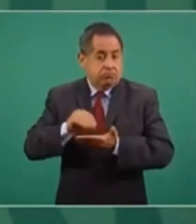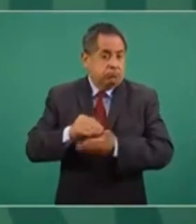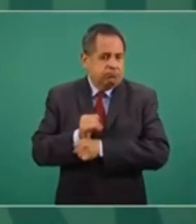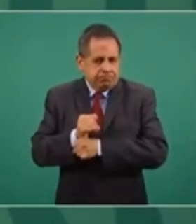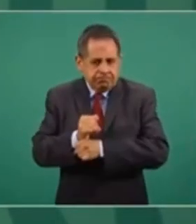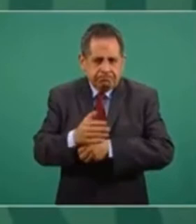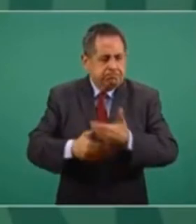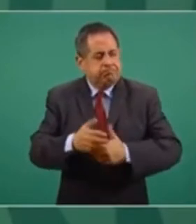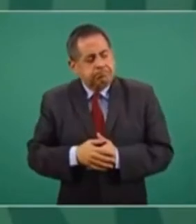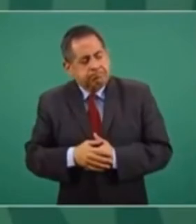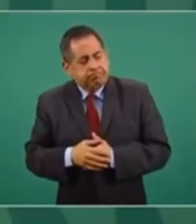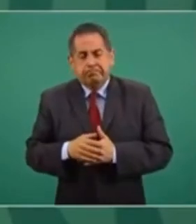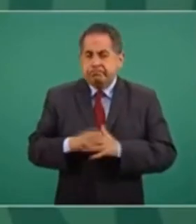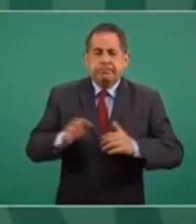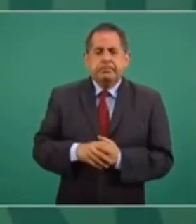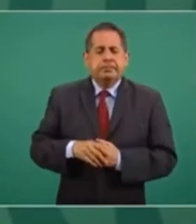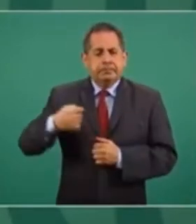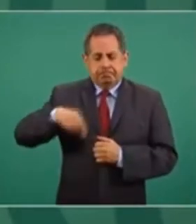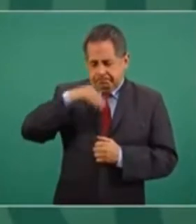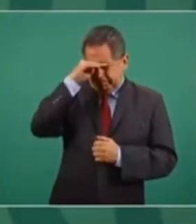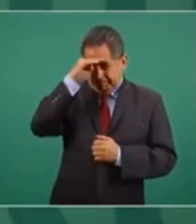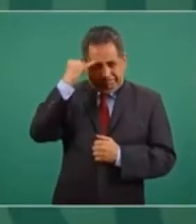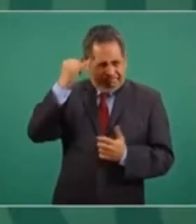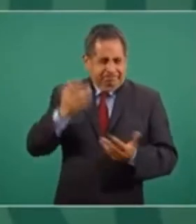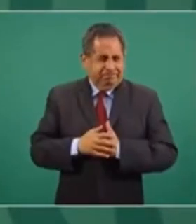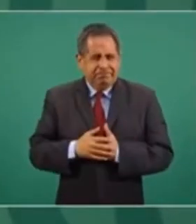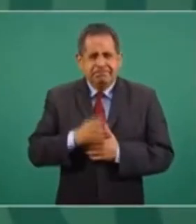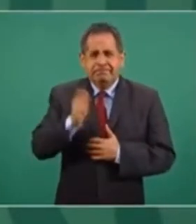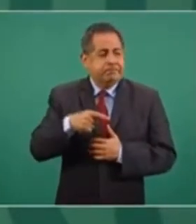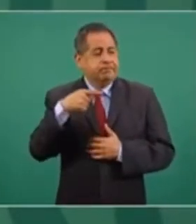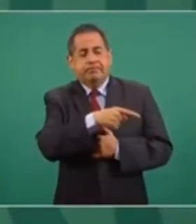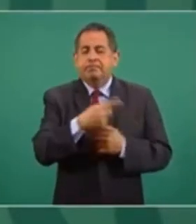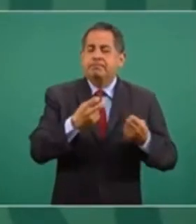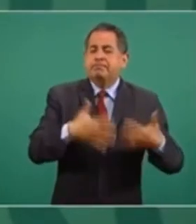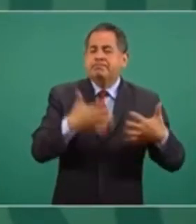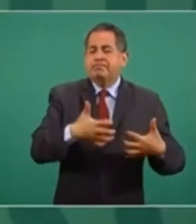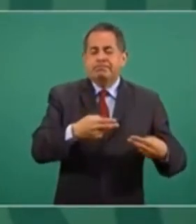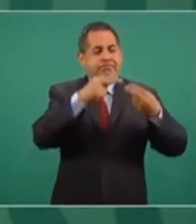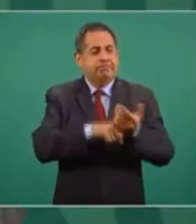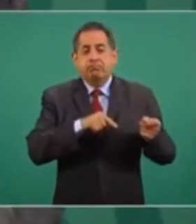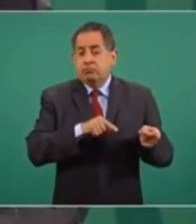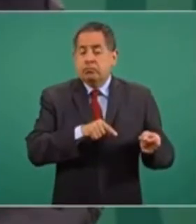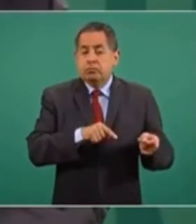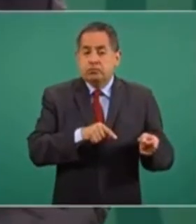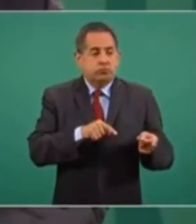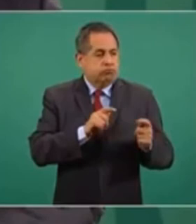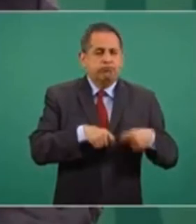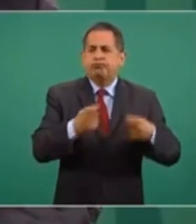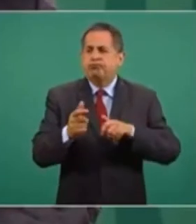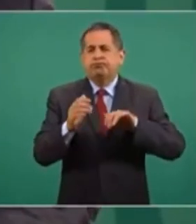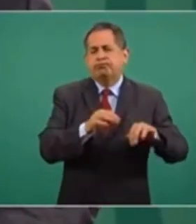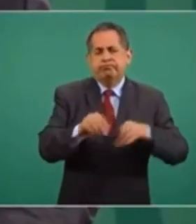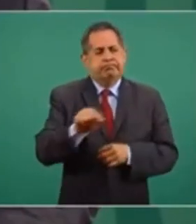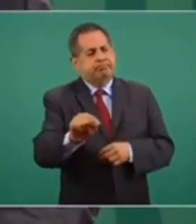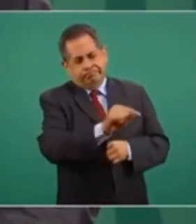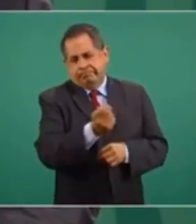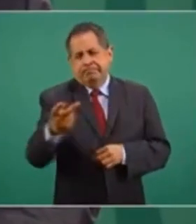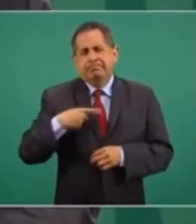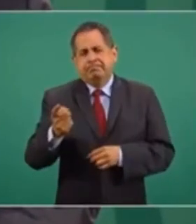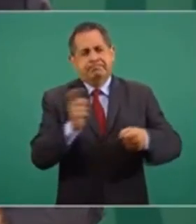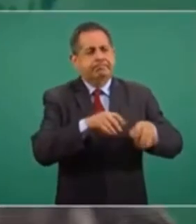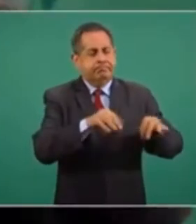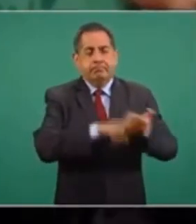y nosotros planteamos, porque se trata de una empresa que genera empleos y beneficios